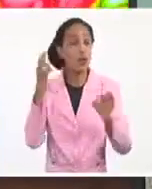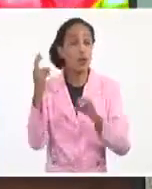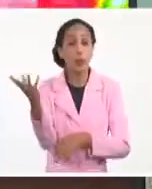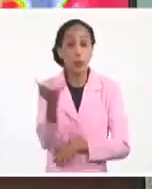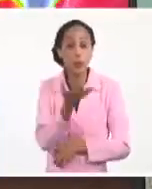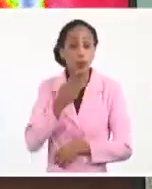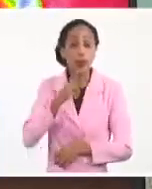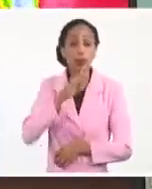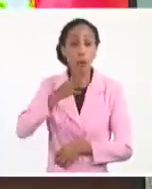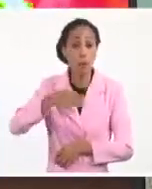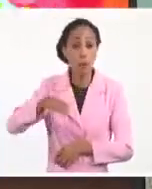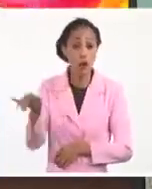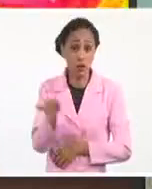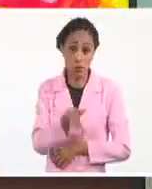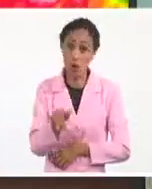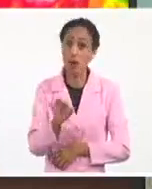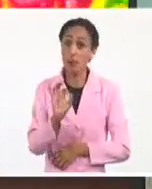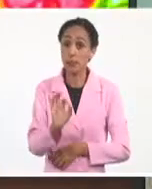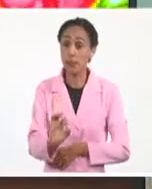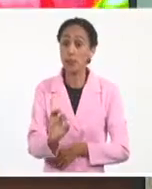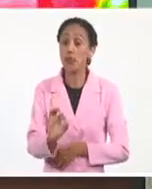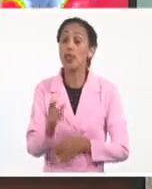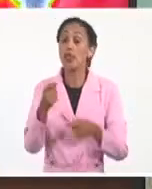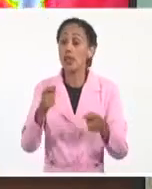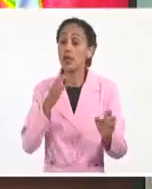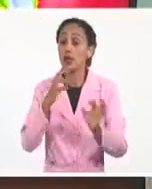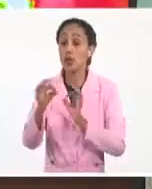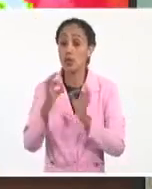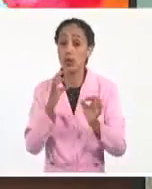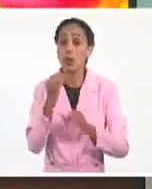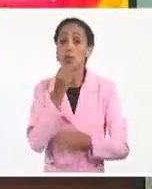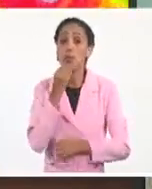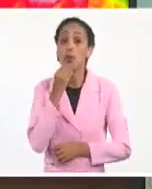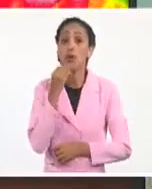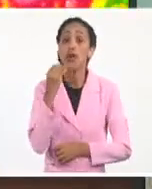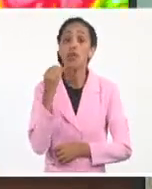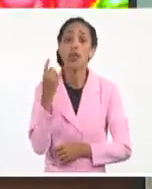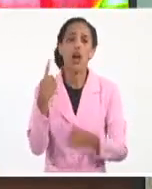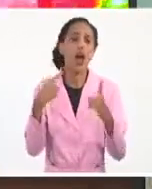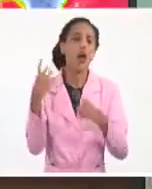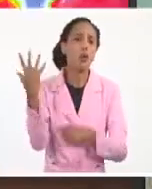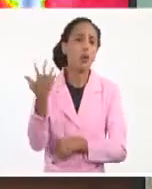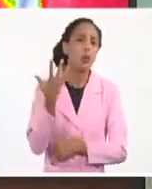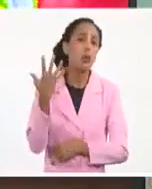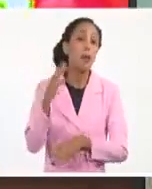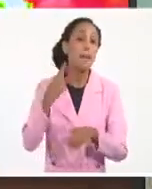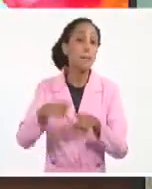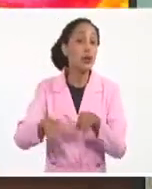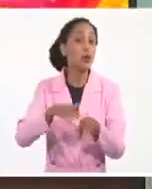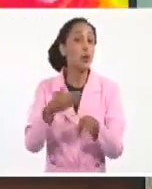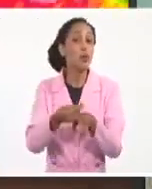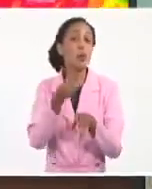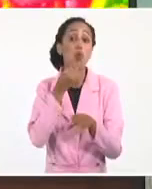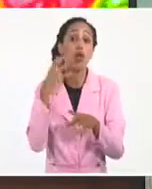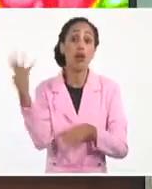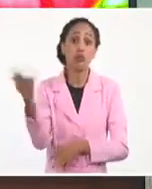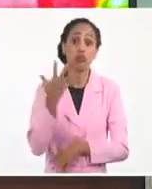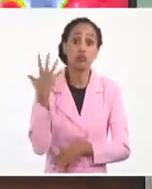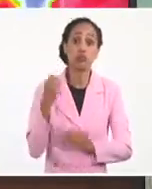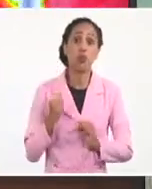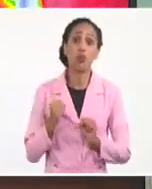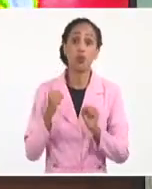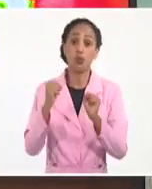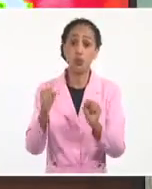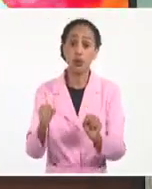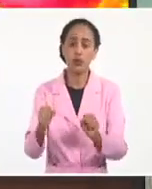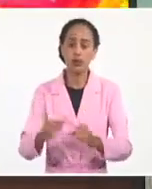descuidar tampoco el hecho de que una tormenta tropical, pues, a lo mejor, quién sabe, según sea el trayecto que